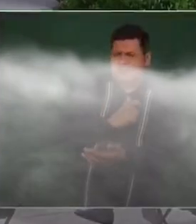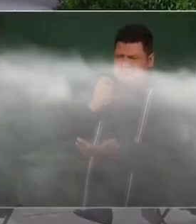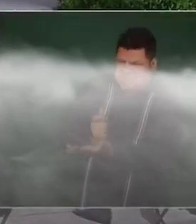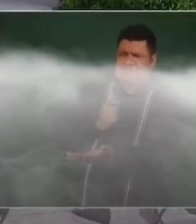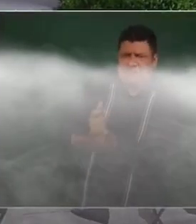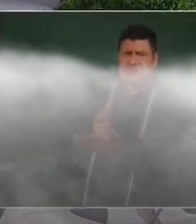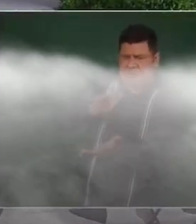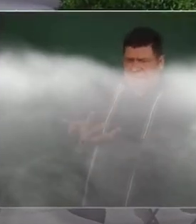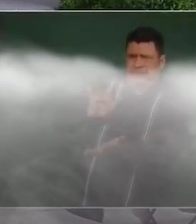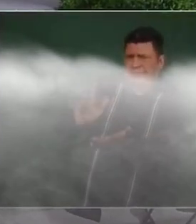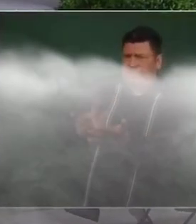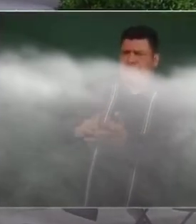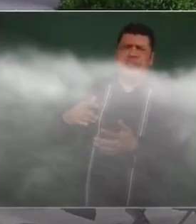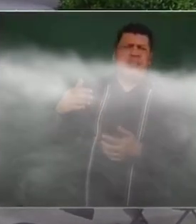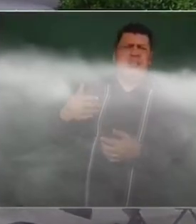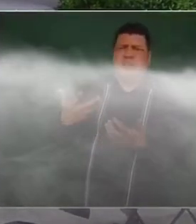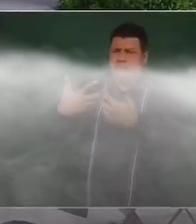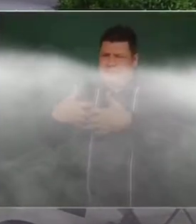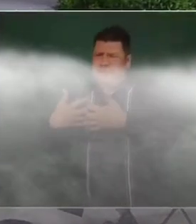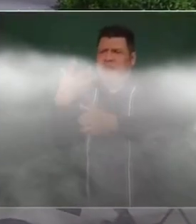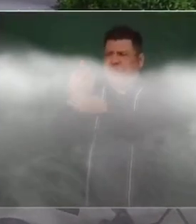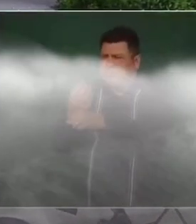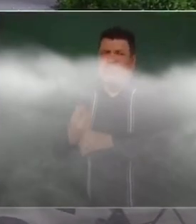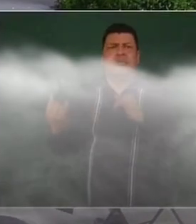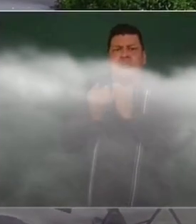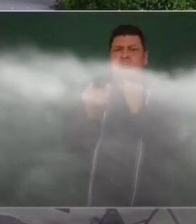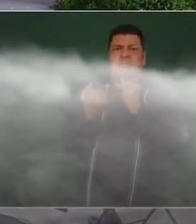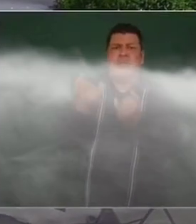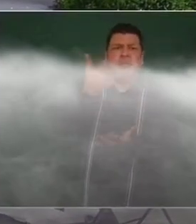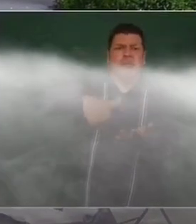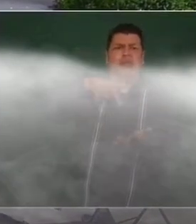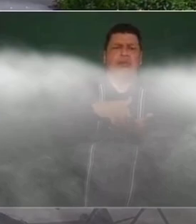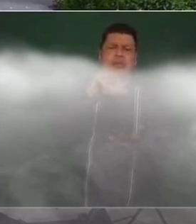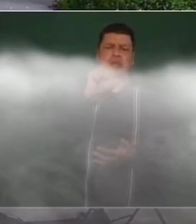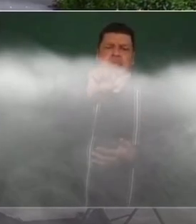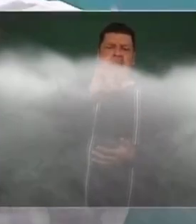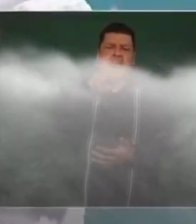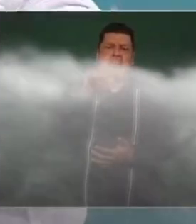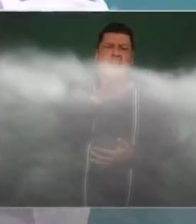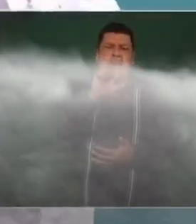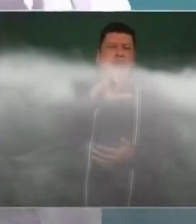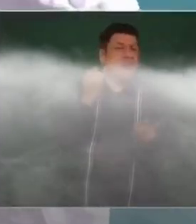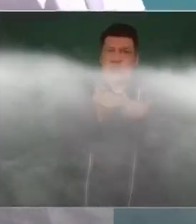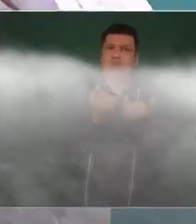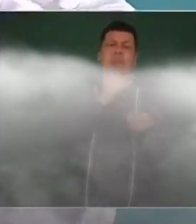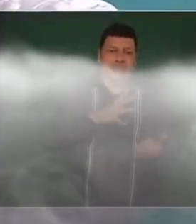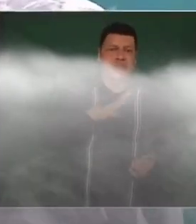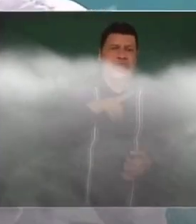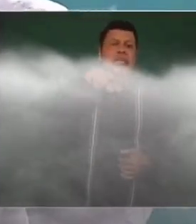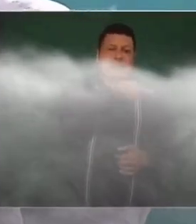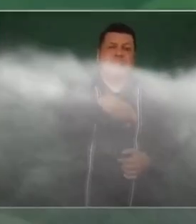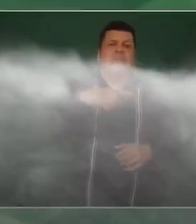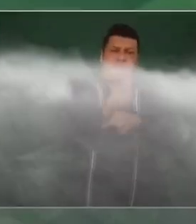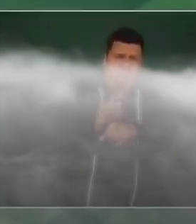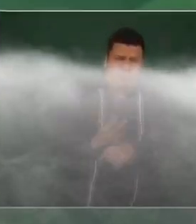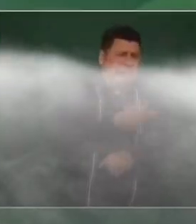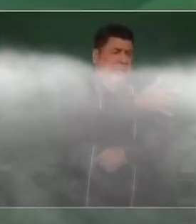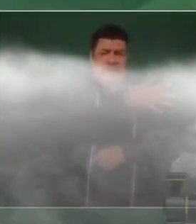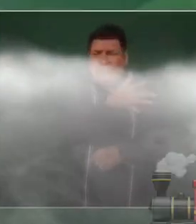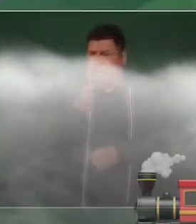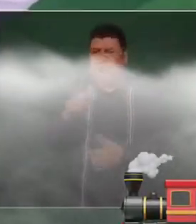invirtiendo, rehabilitando las plantas. Y lo mismo la refinería de Salina Cruz. Bueno, todo este corredor,